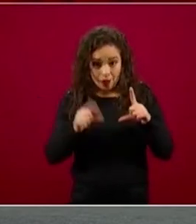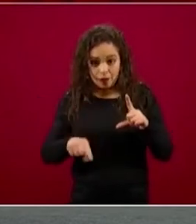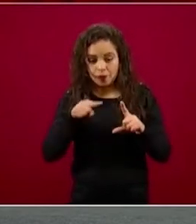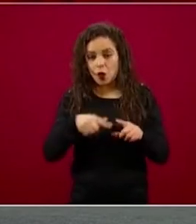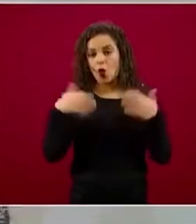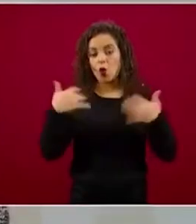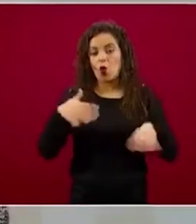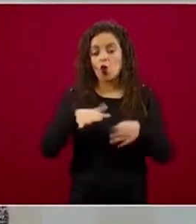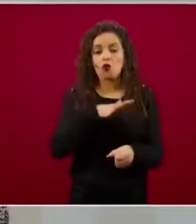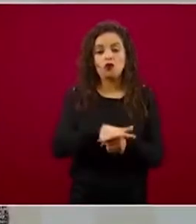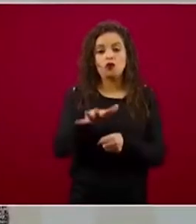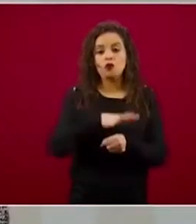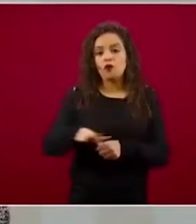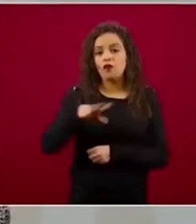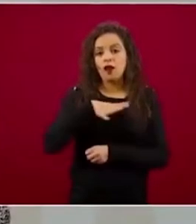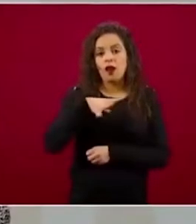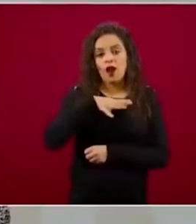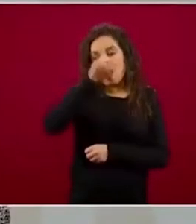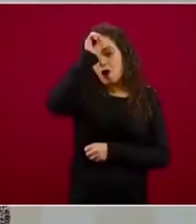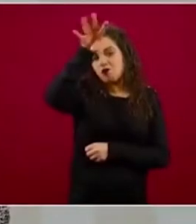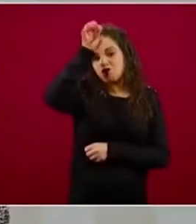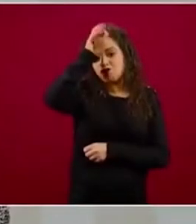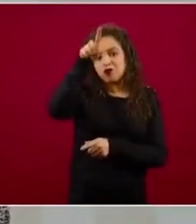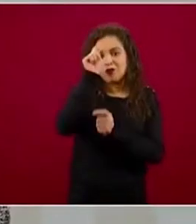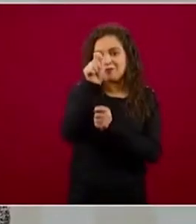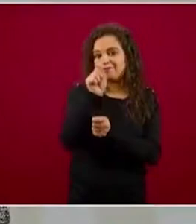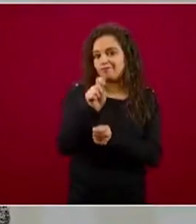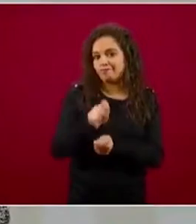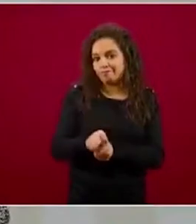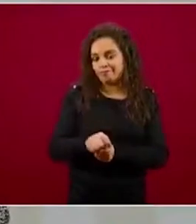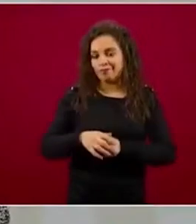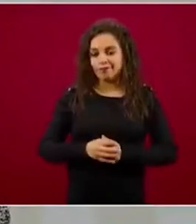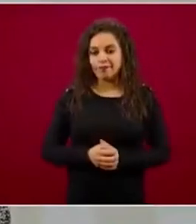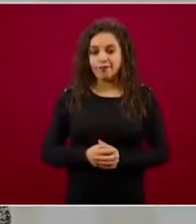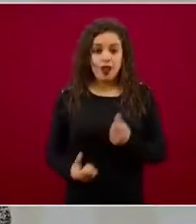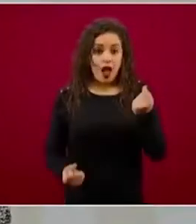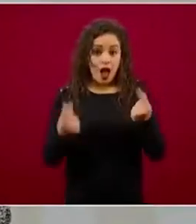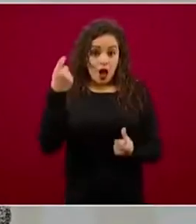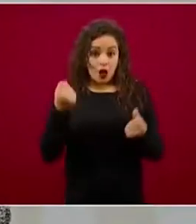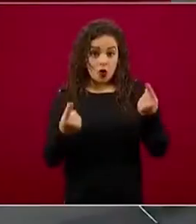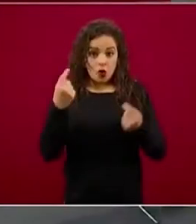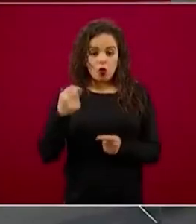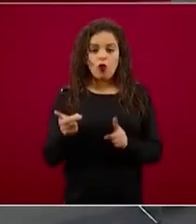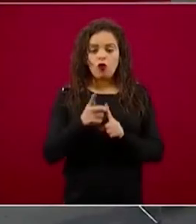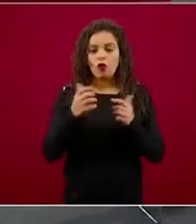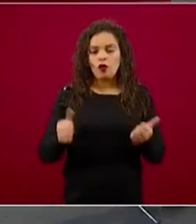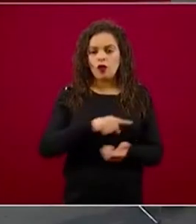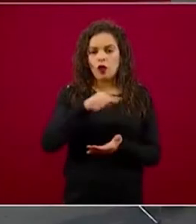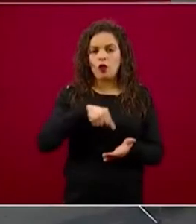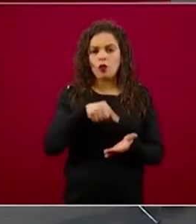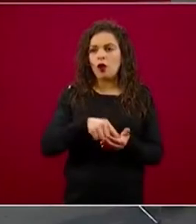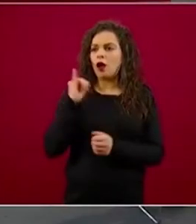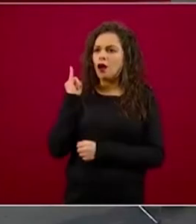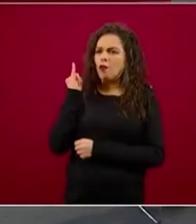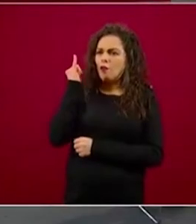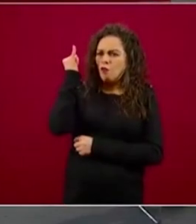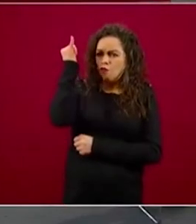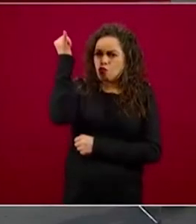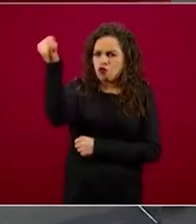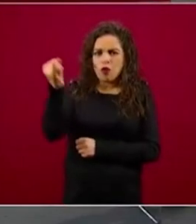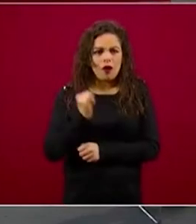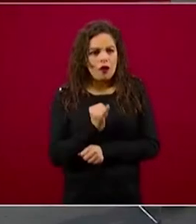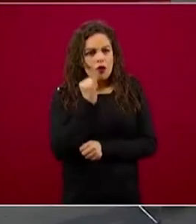este país minero además, pues algunas de las minas se encuentran en lugares aislados y donde el